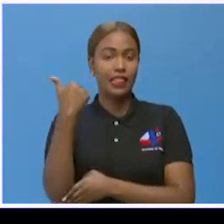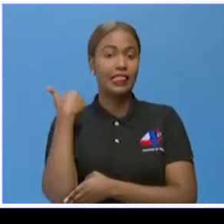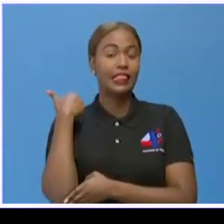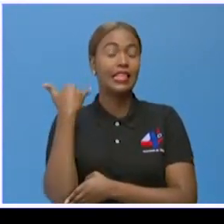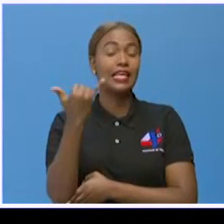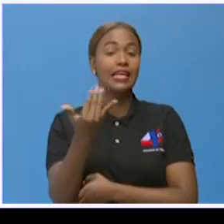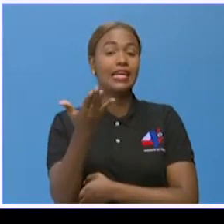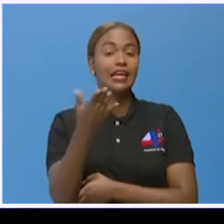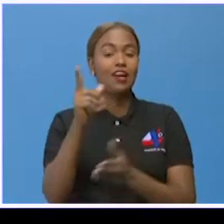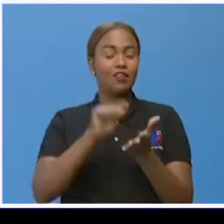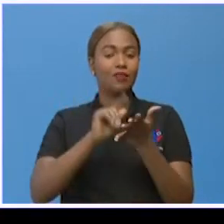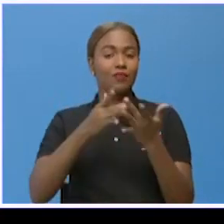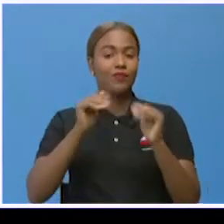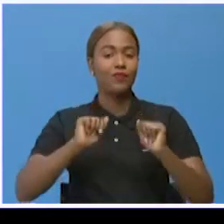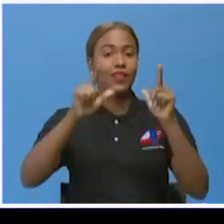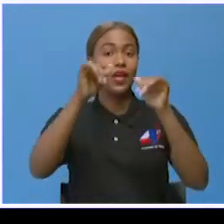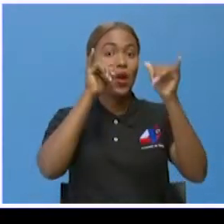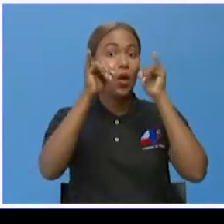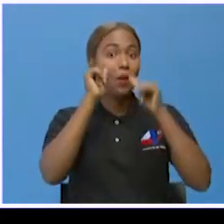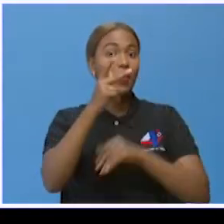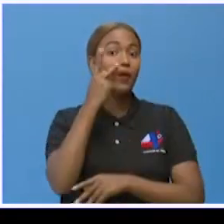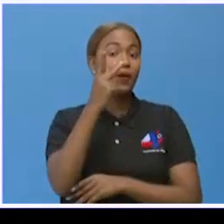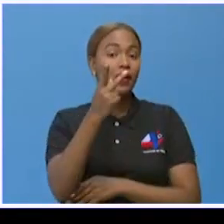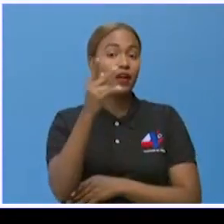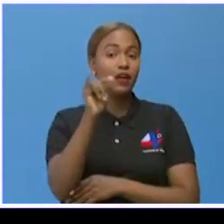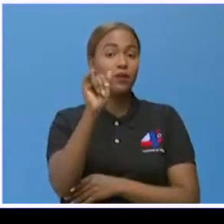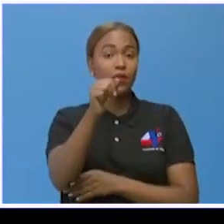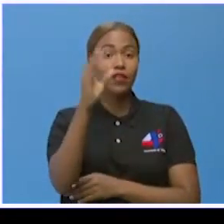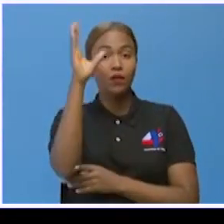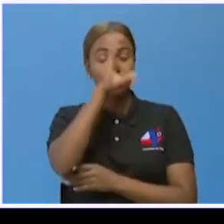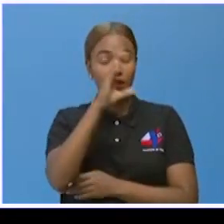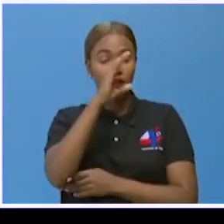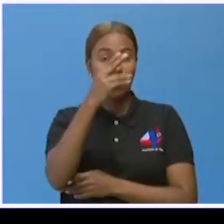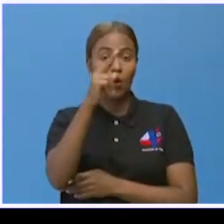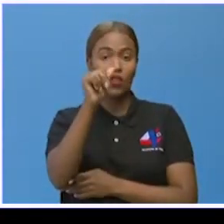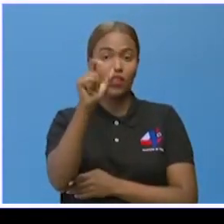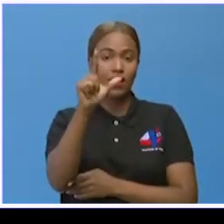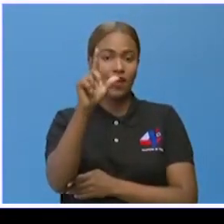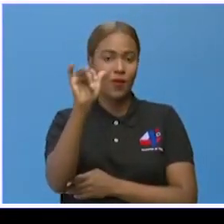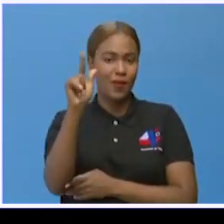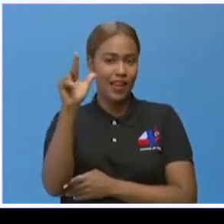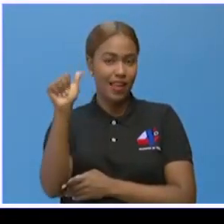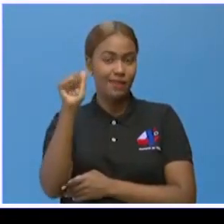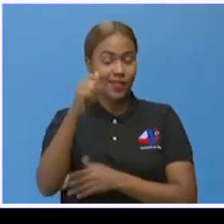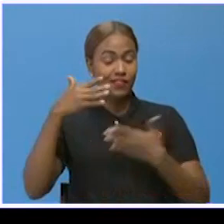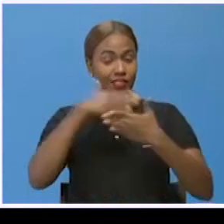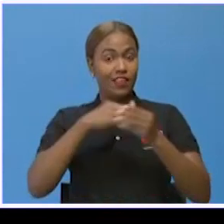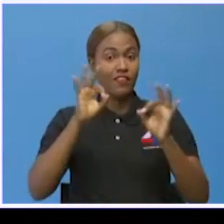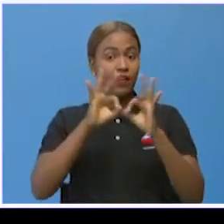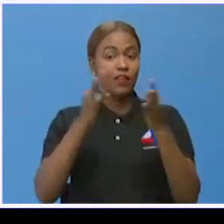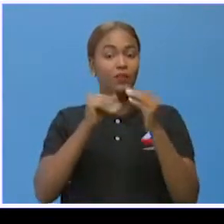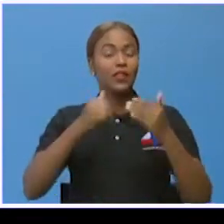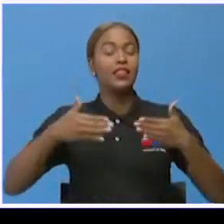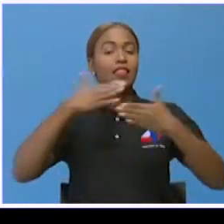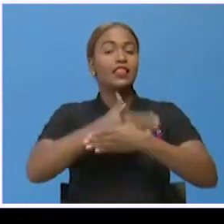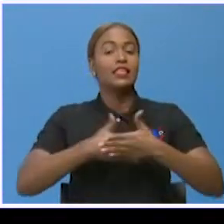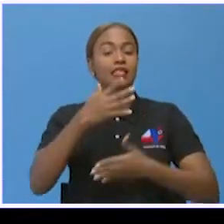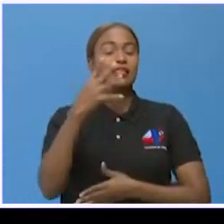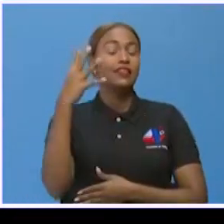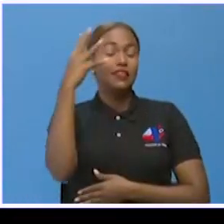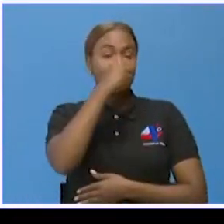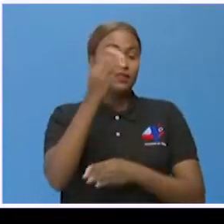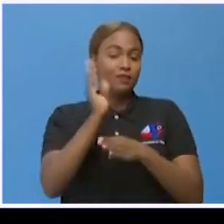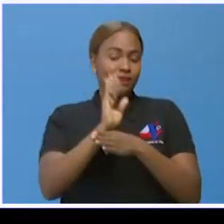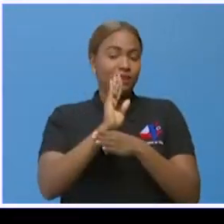nada más y nada menos que en la plataforma de YouTube. Así que búsquela, Hotel Coppelia, para que la disfruten en familia y pueda disfrutar de esta joya